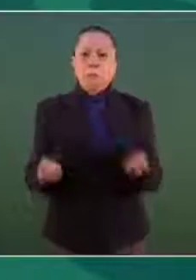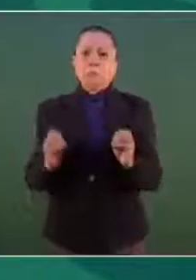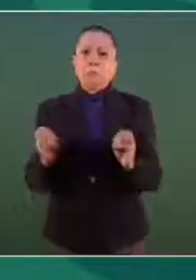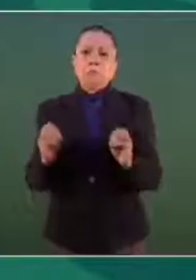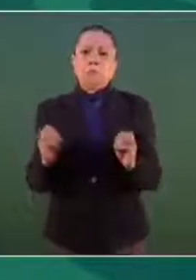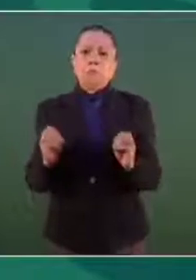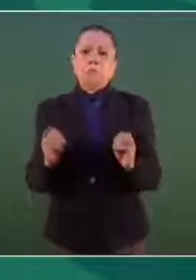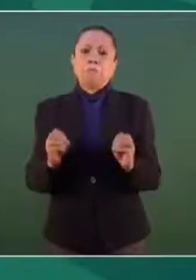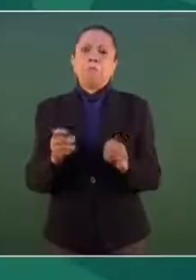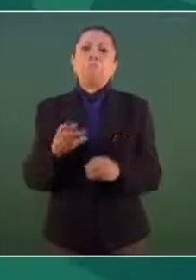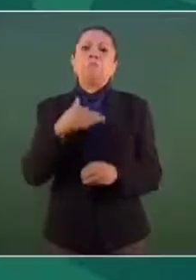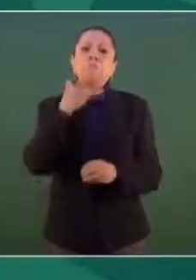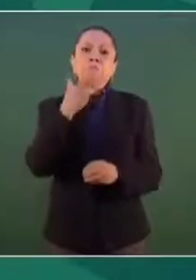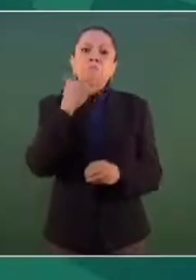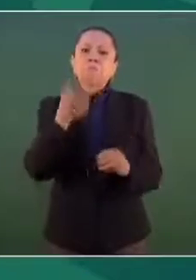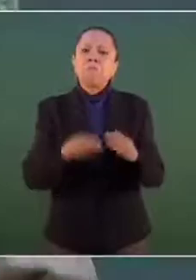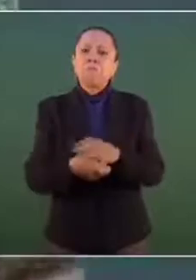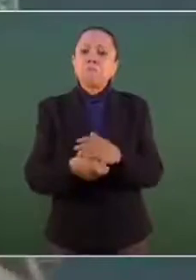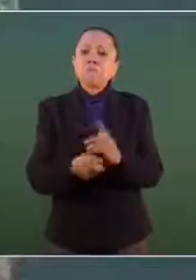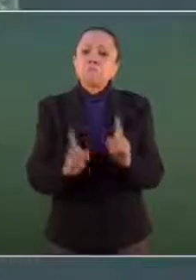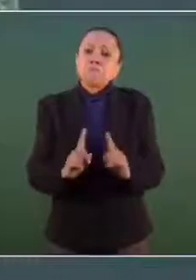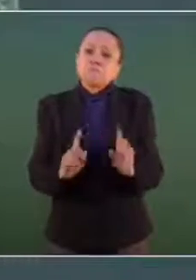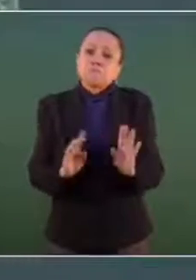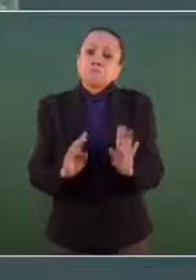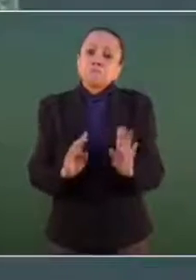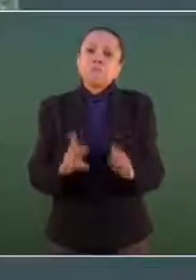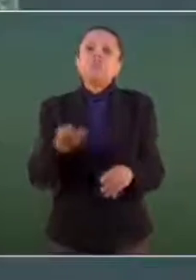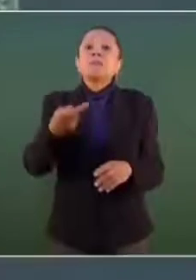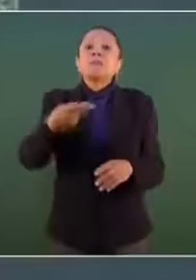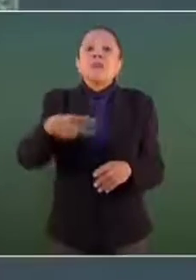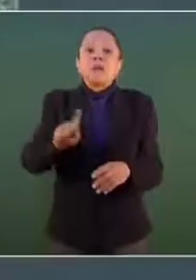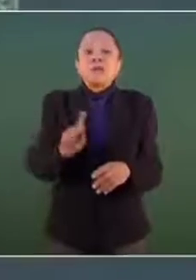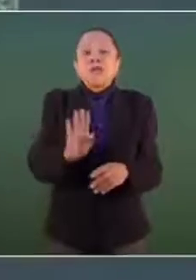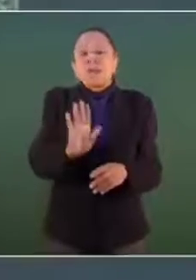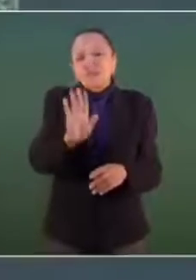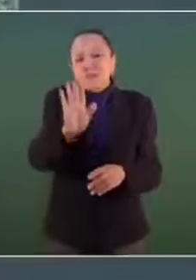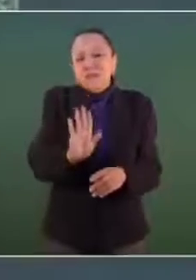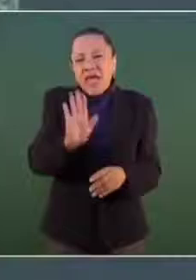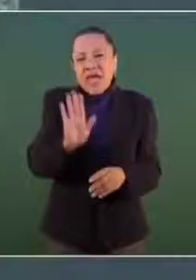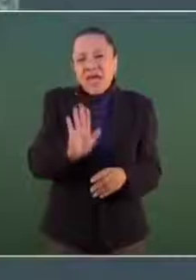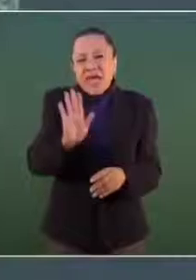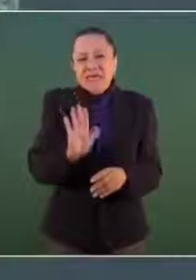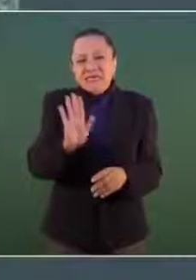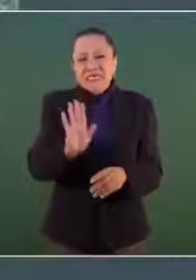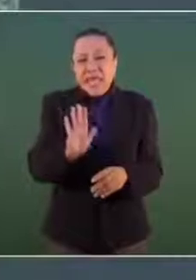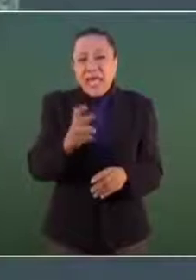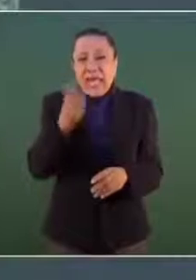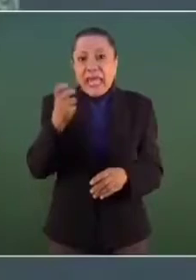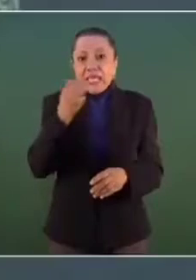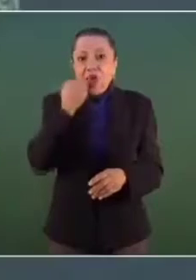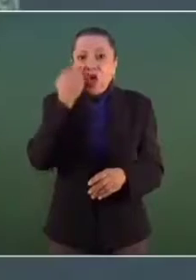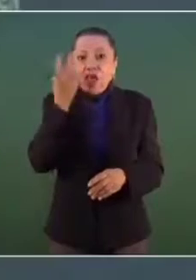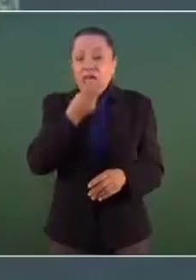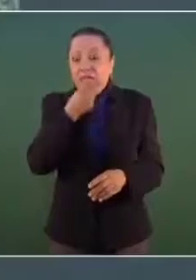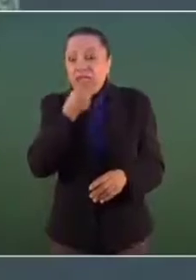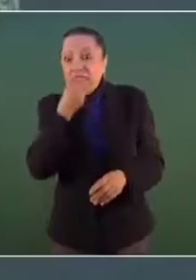Sin embargo, eso es lo que quiere utilizarse